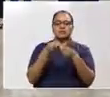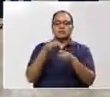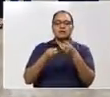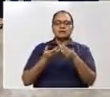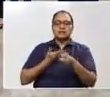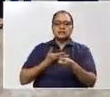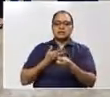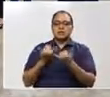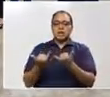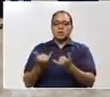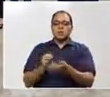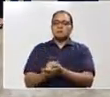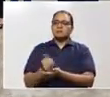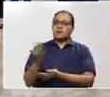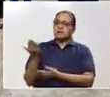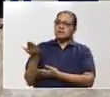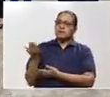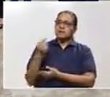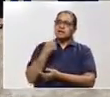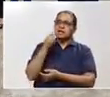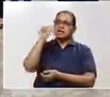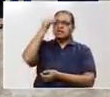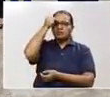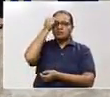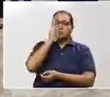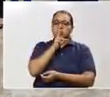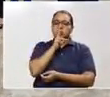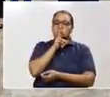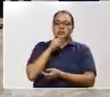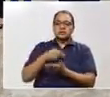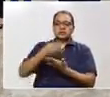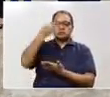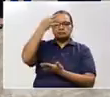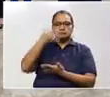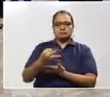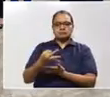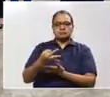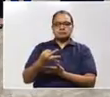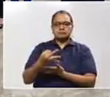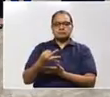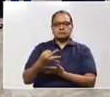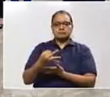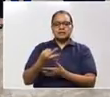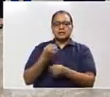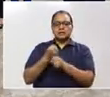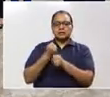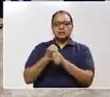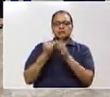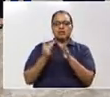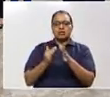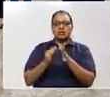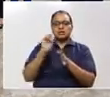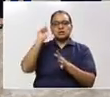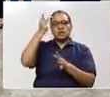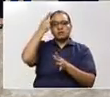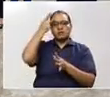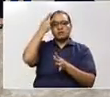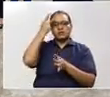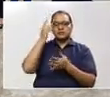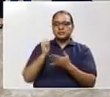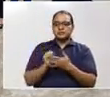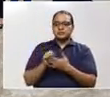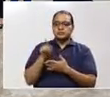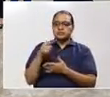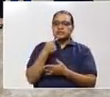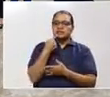hay que solicitar al gobierno de la república que se garantice también el empleo en el sector público. Es el gobierno